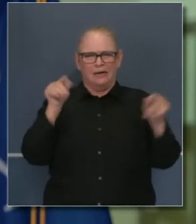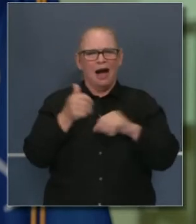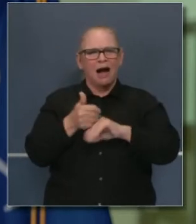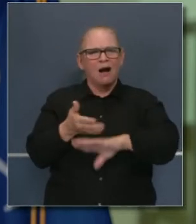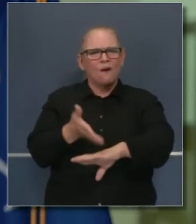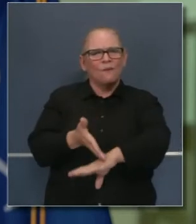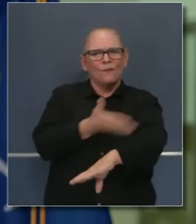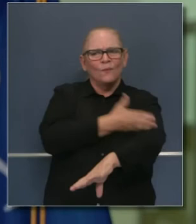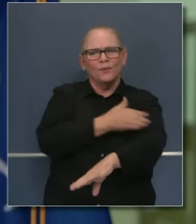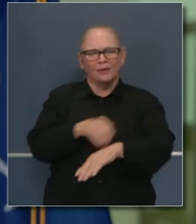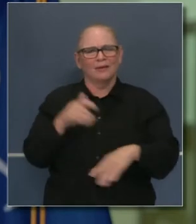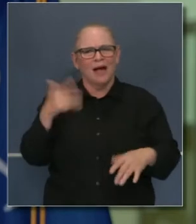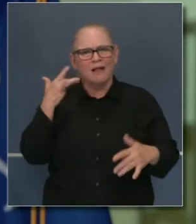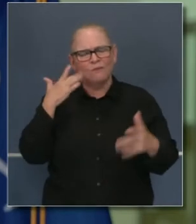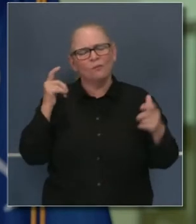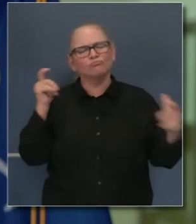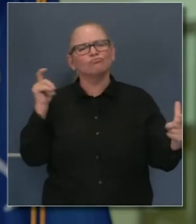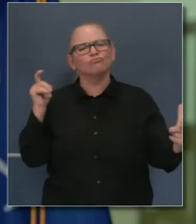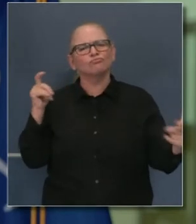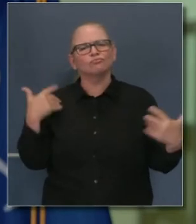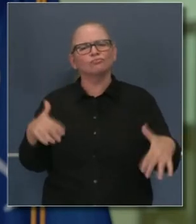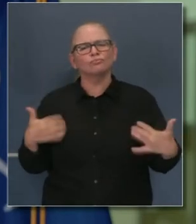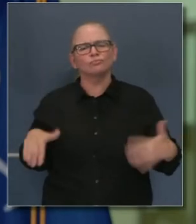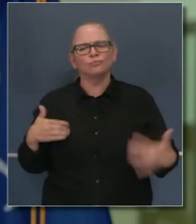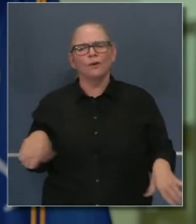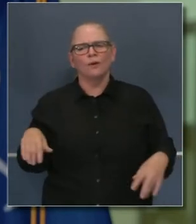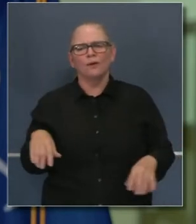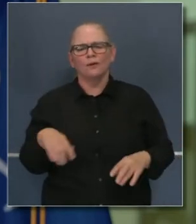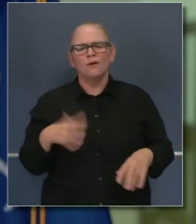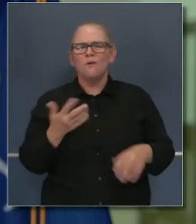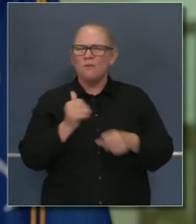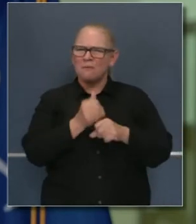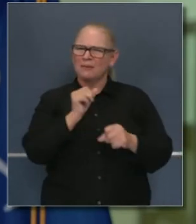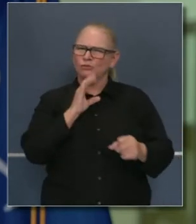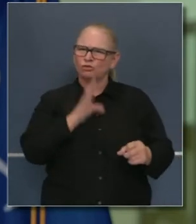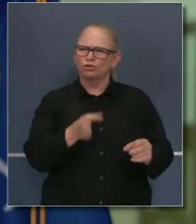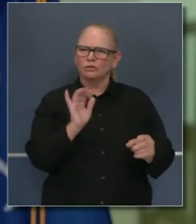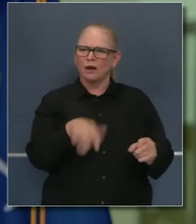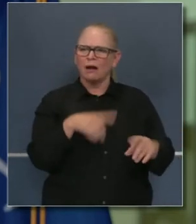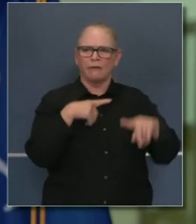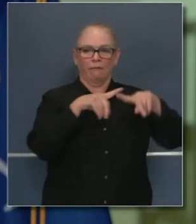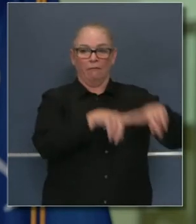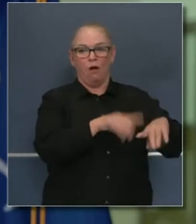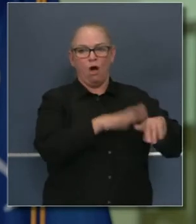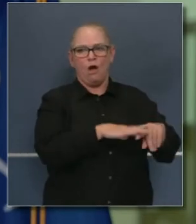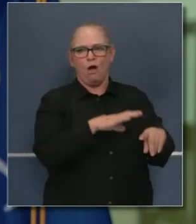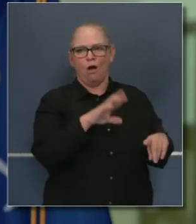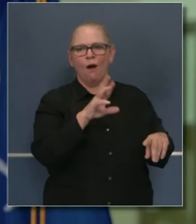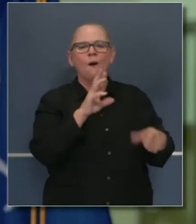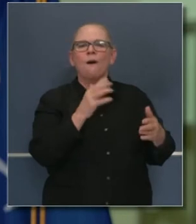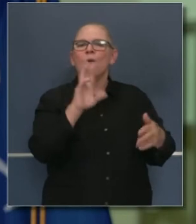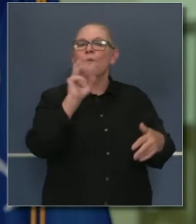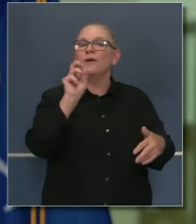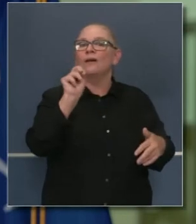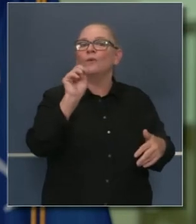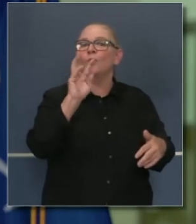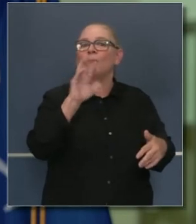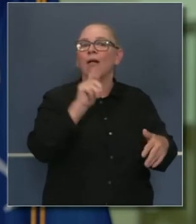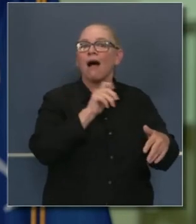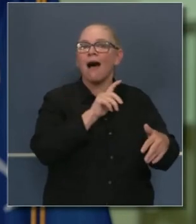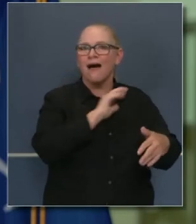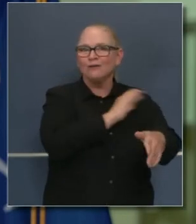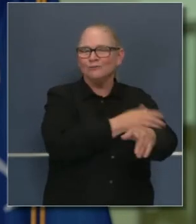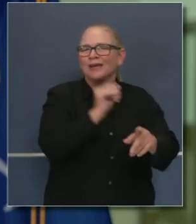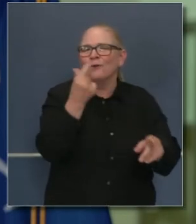flexible. Ahora que estamos en la transición hacia fuentes renovables 100% en el 2045,